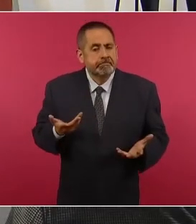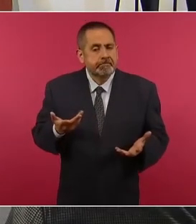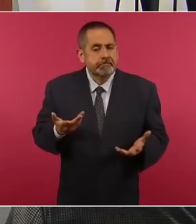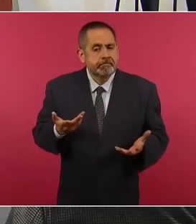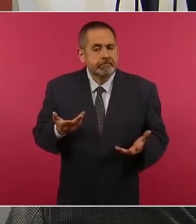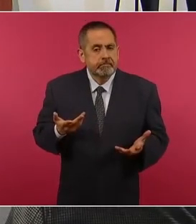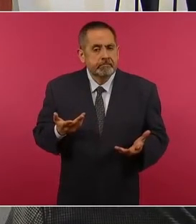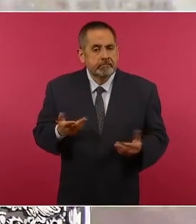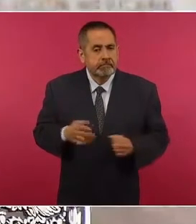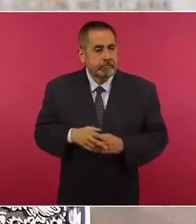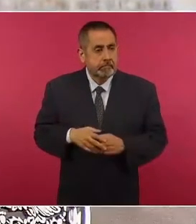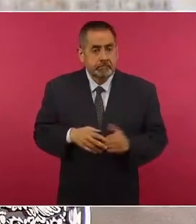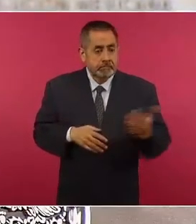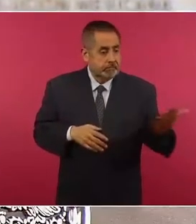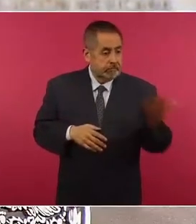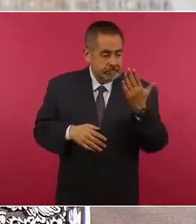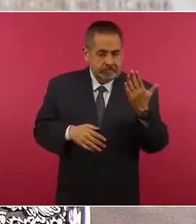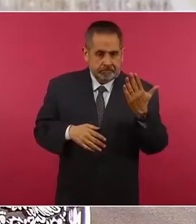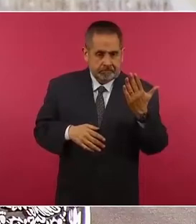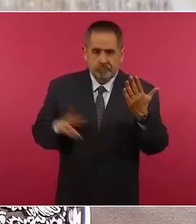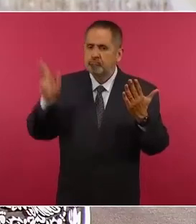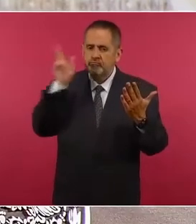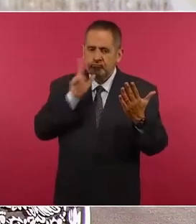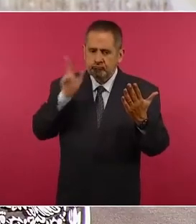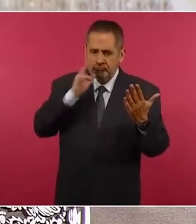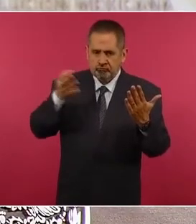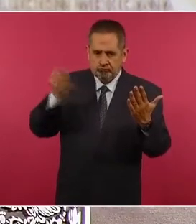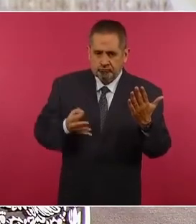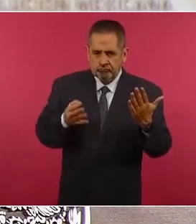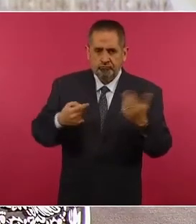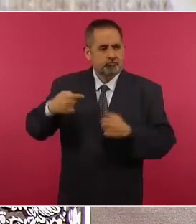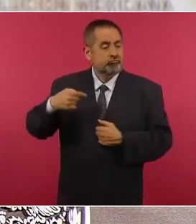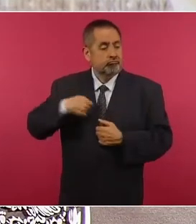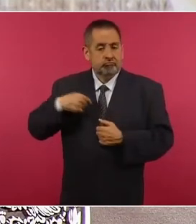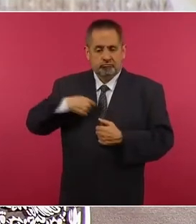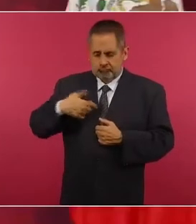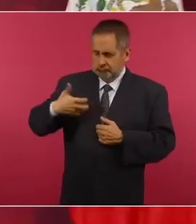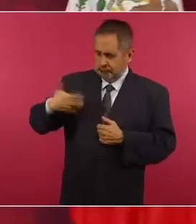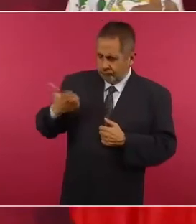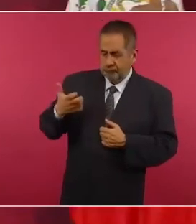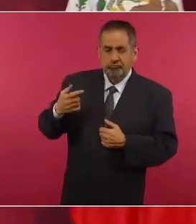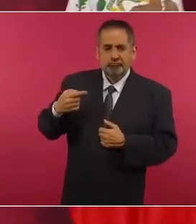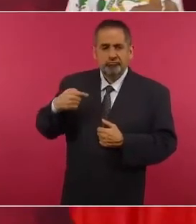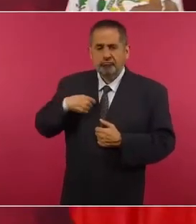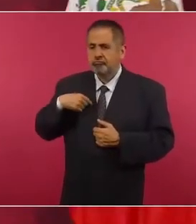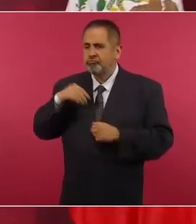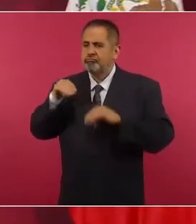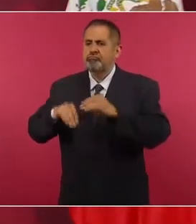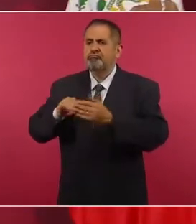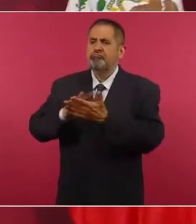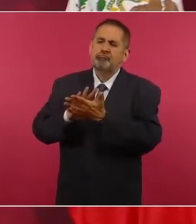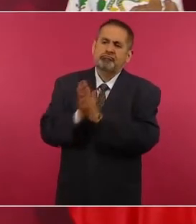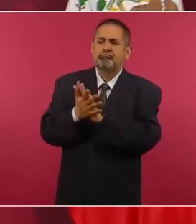si él presenta una prueba de que yo estoy creando un Estado